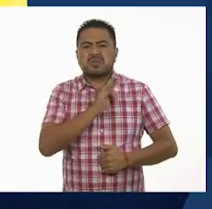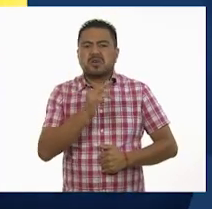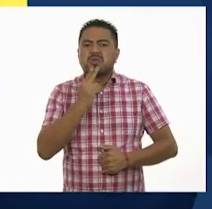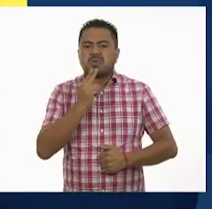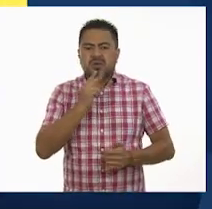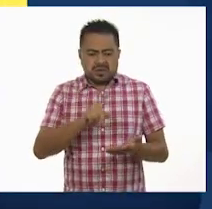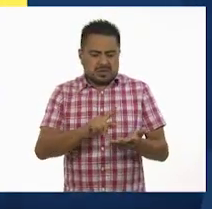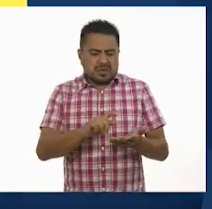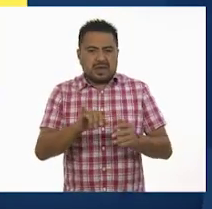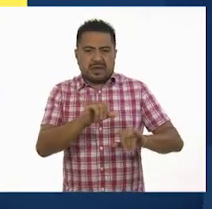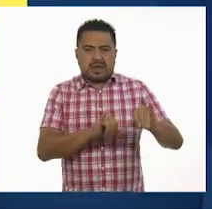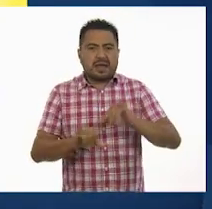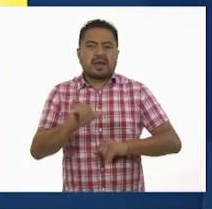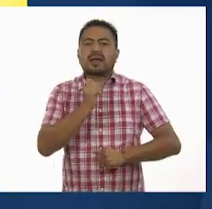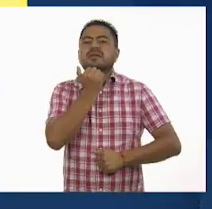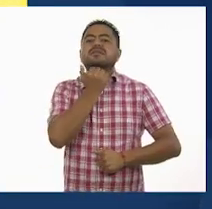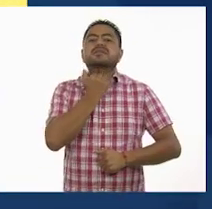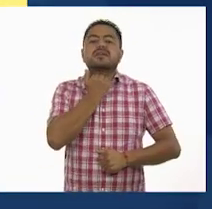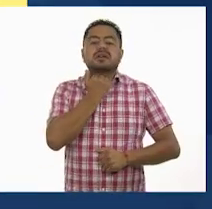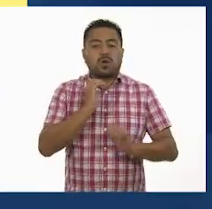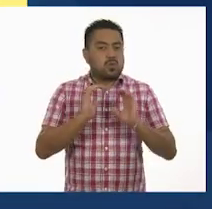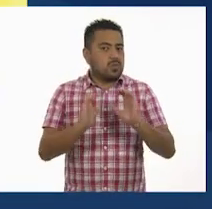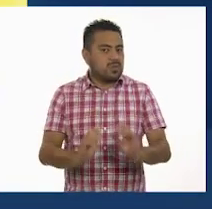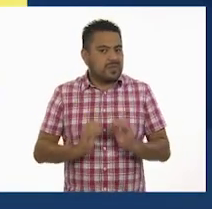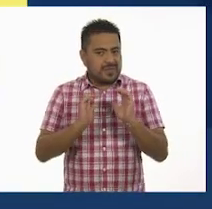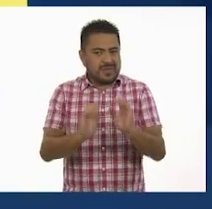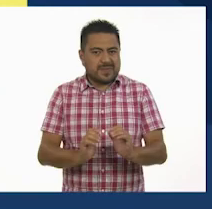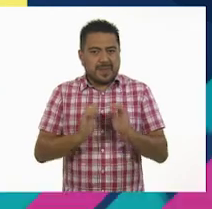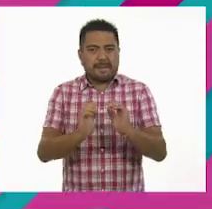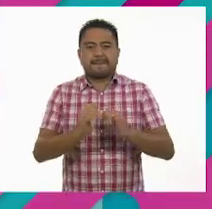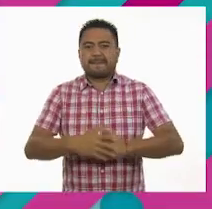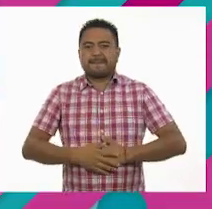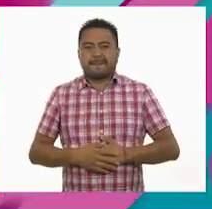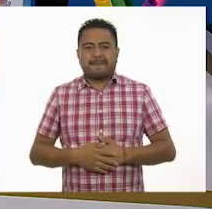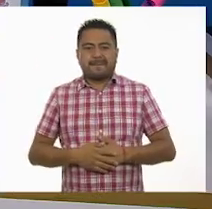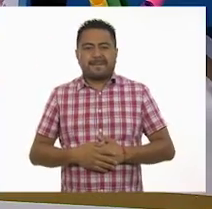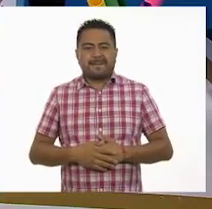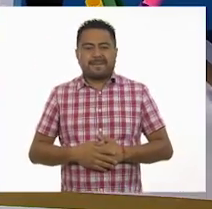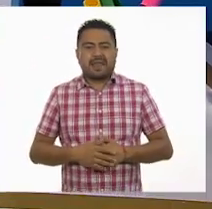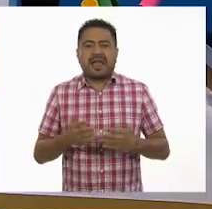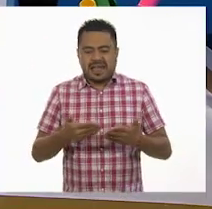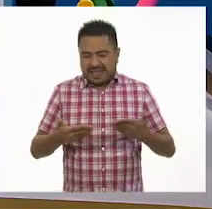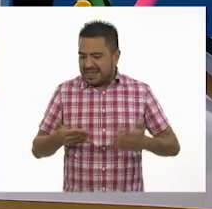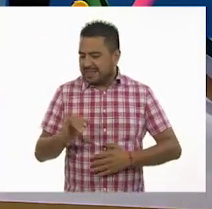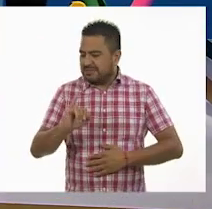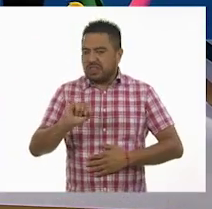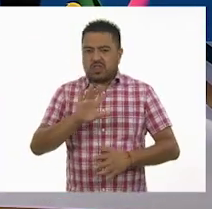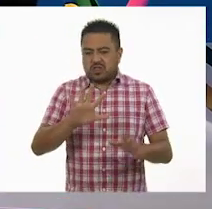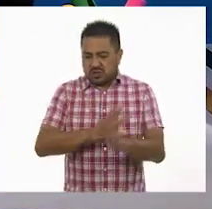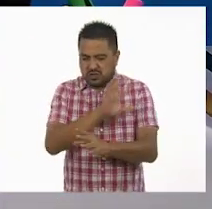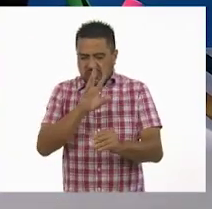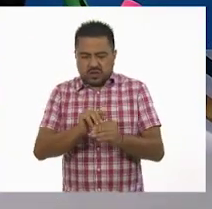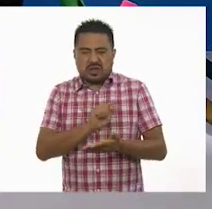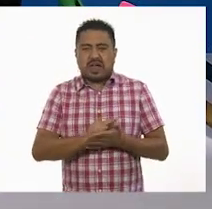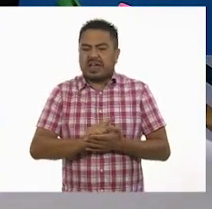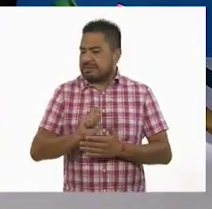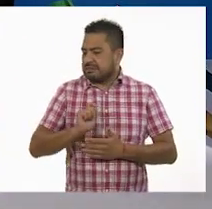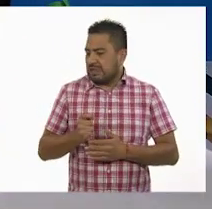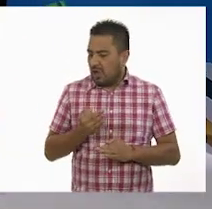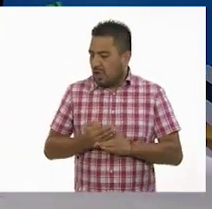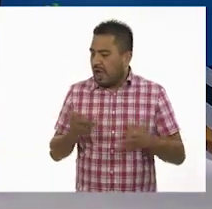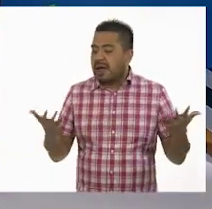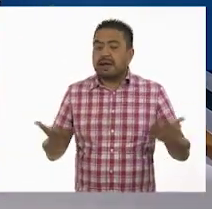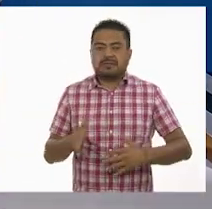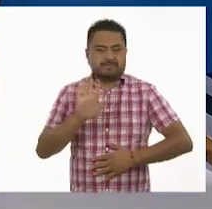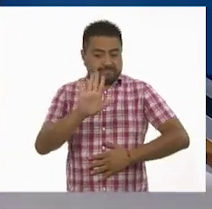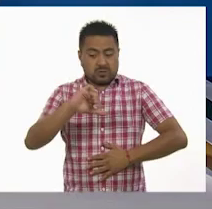usa desinfectantes a base de alcohol. ¡Cuídate! Ahora sí ya, todo limpio. ¿Qué vamos a hacer hoy? Ah,